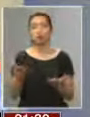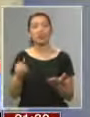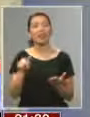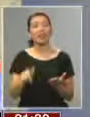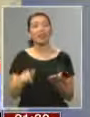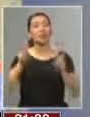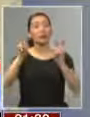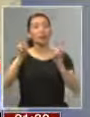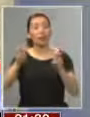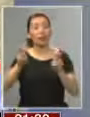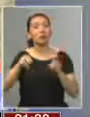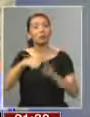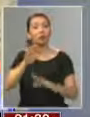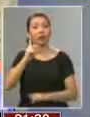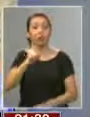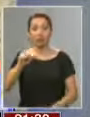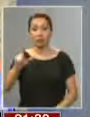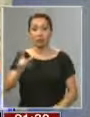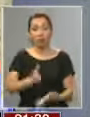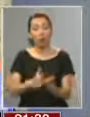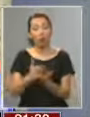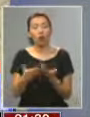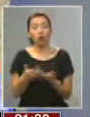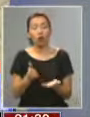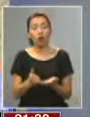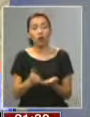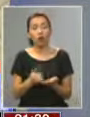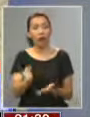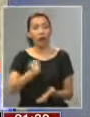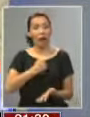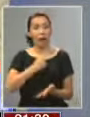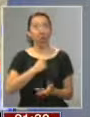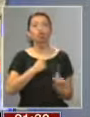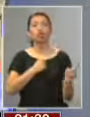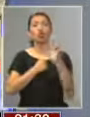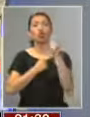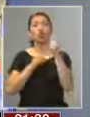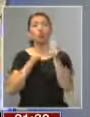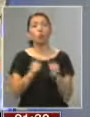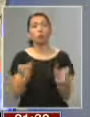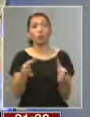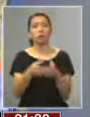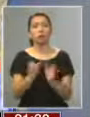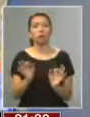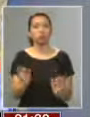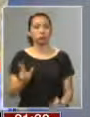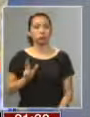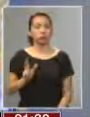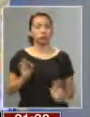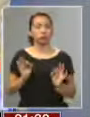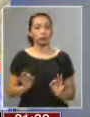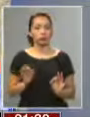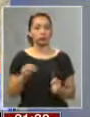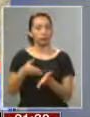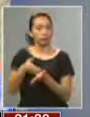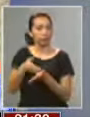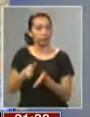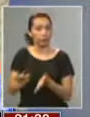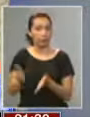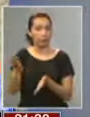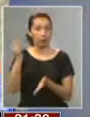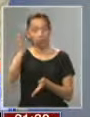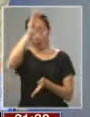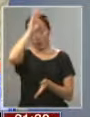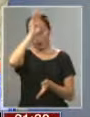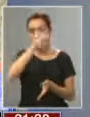es que este es un tema que sobre todo la ADC surge en un contexto en que los católicos solo podían estar en el Partido Conservador. Esto fue rechazado por el